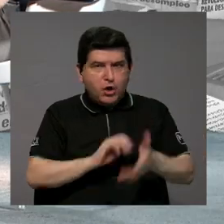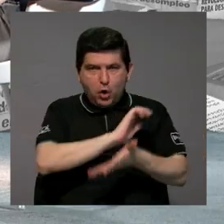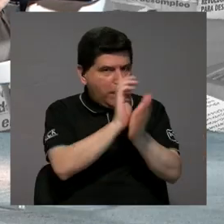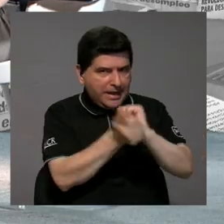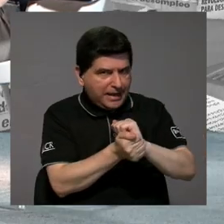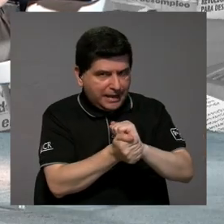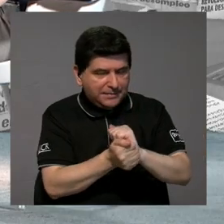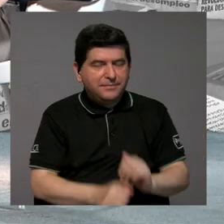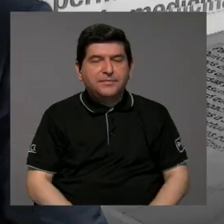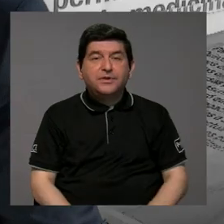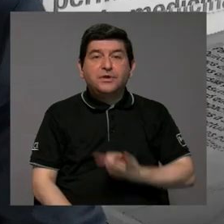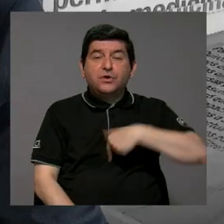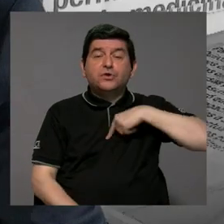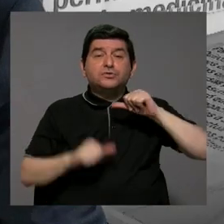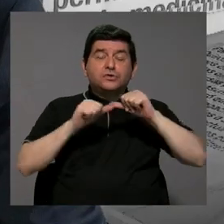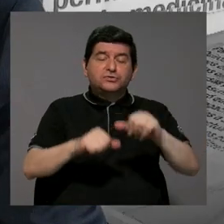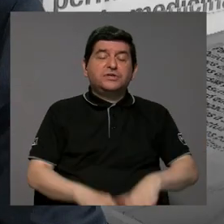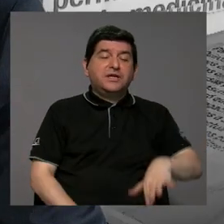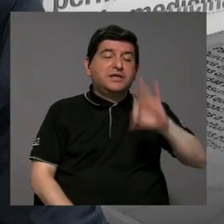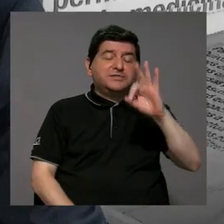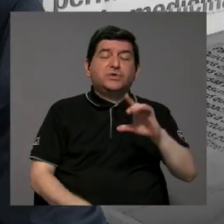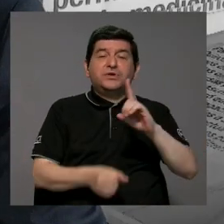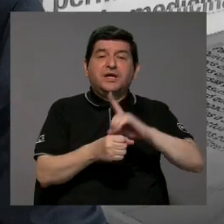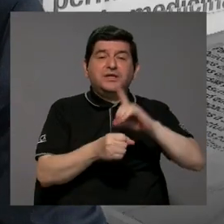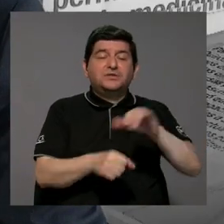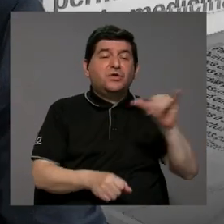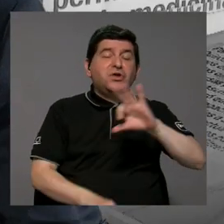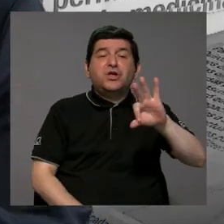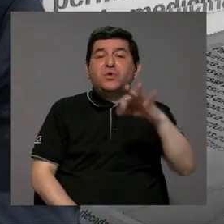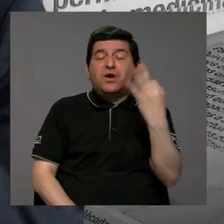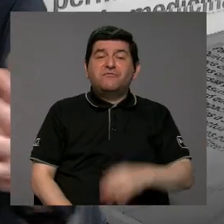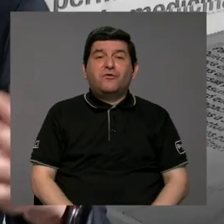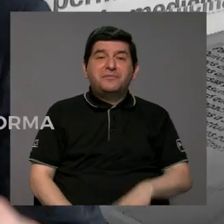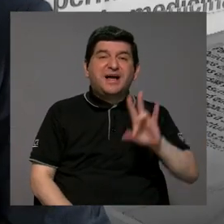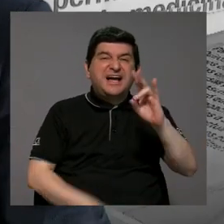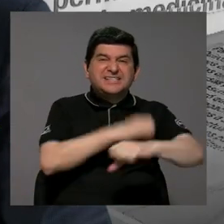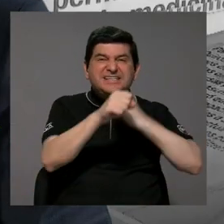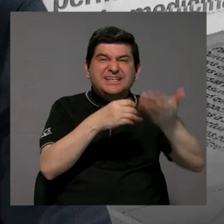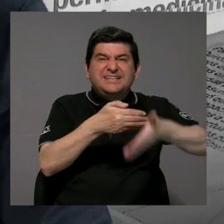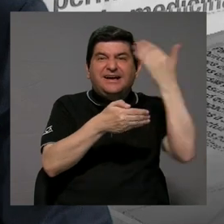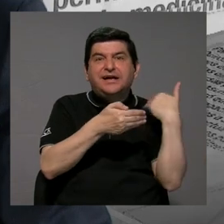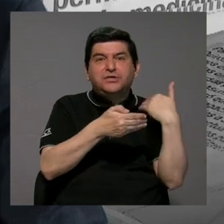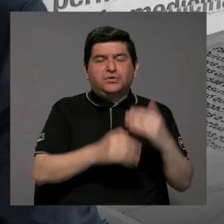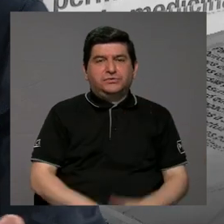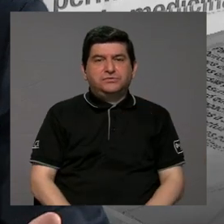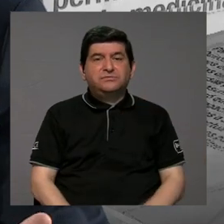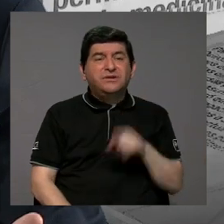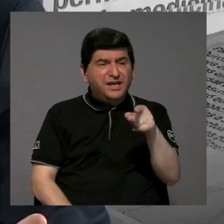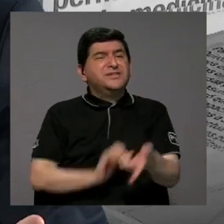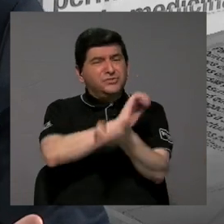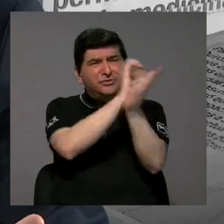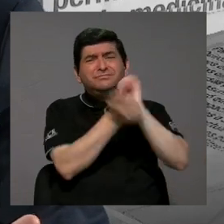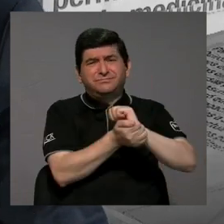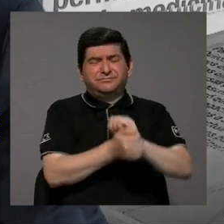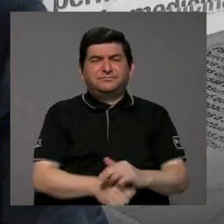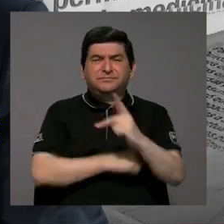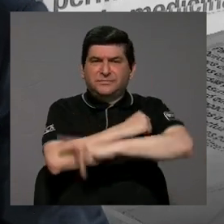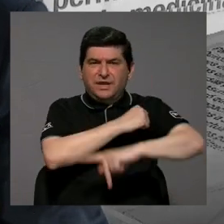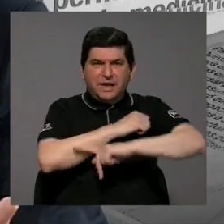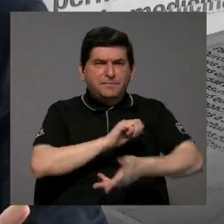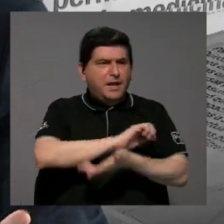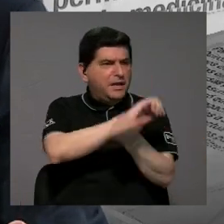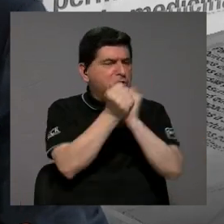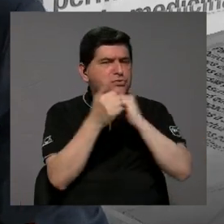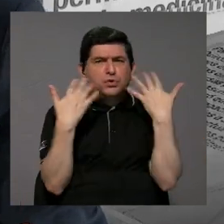reforma. Nosotros seguimos eligiendo a las y los diputados de la misma forma que hace 70 años. Tenemos que reformar eso. Este